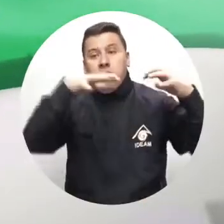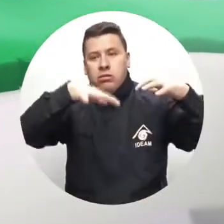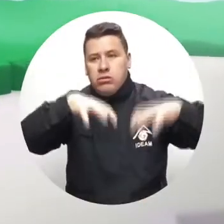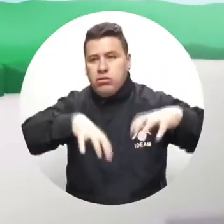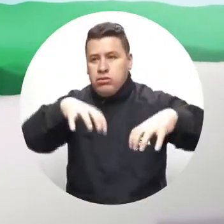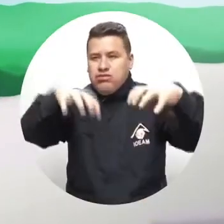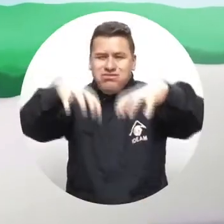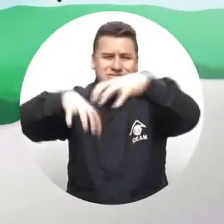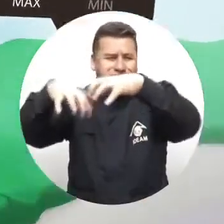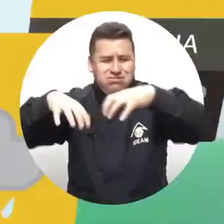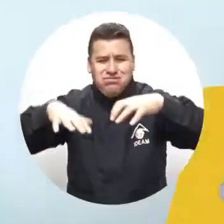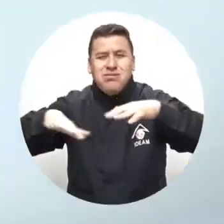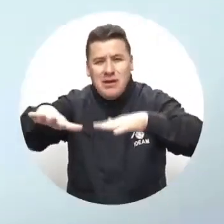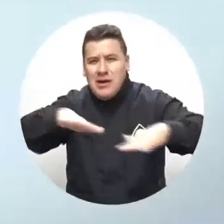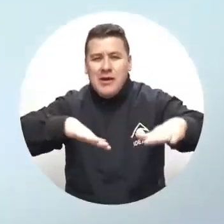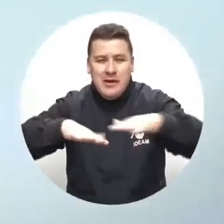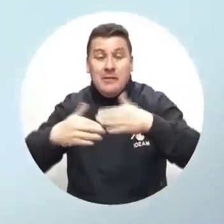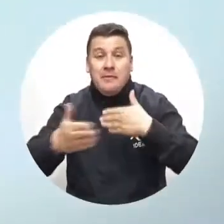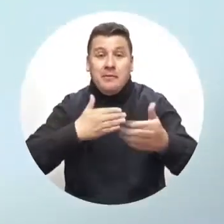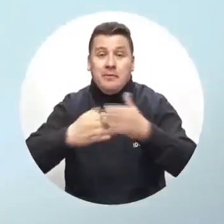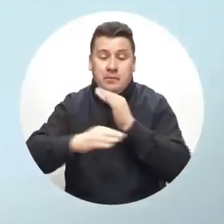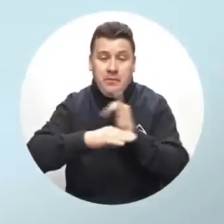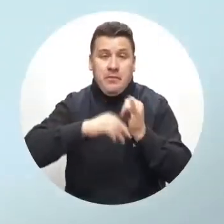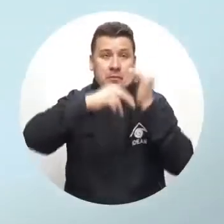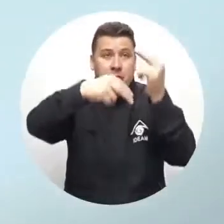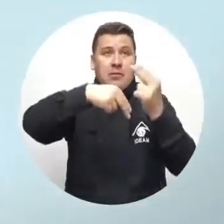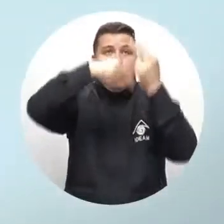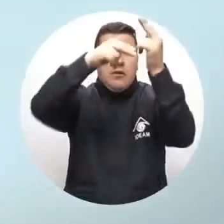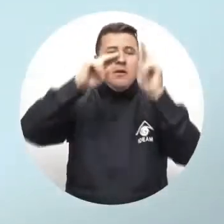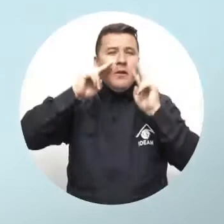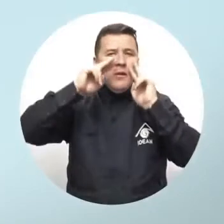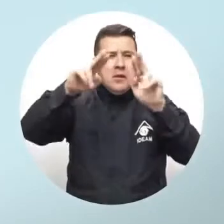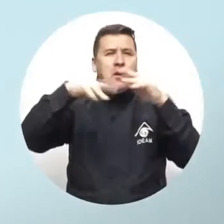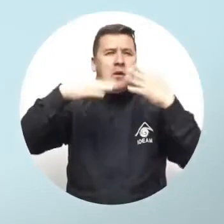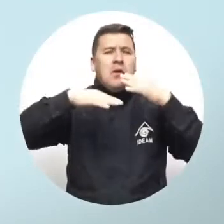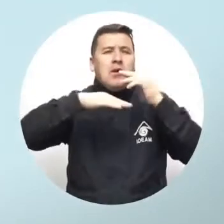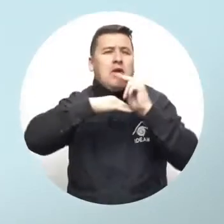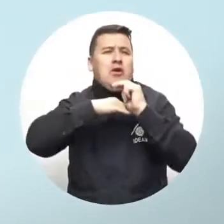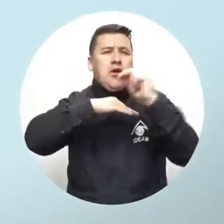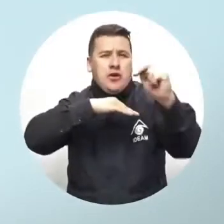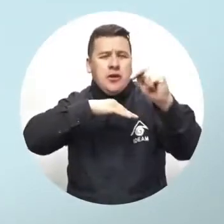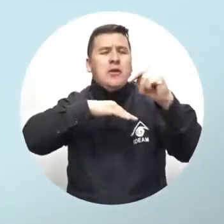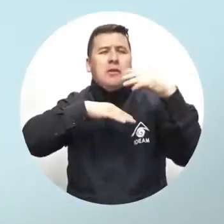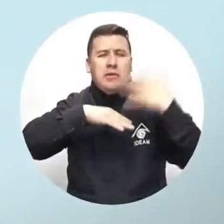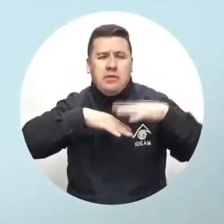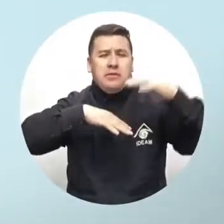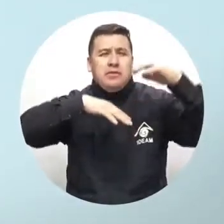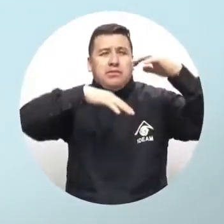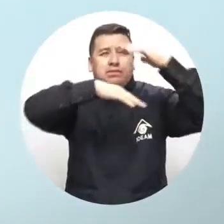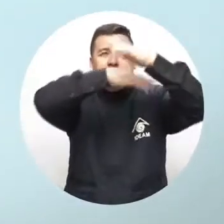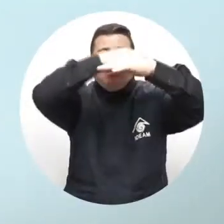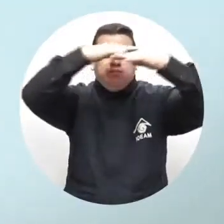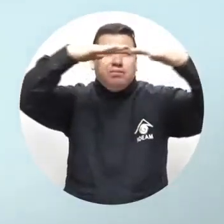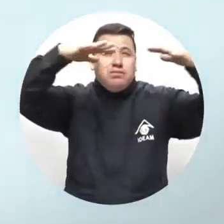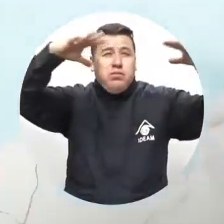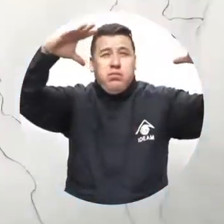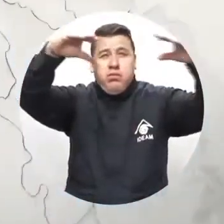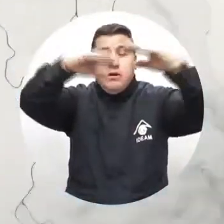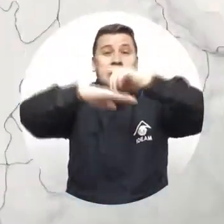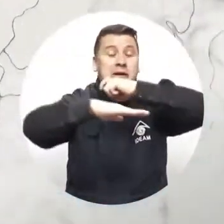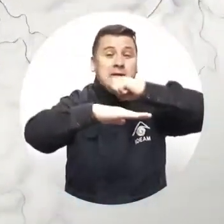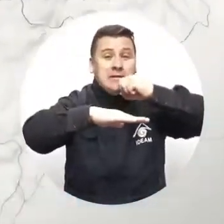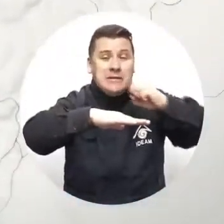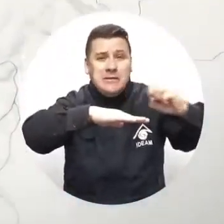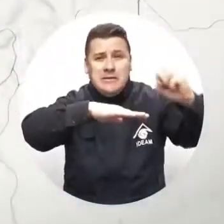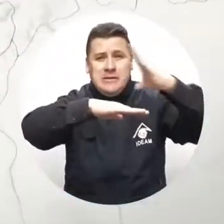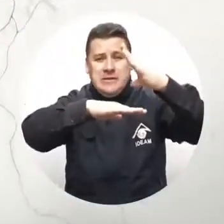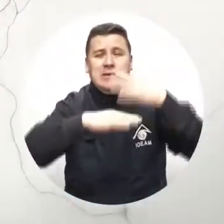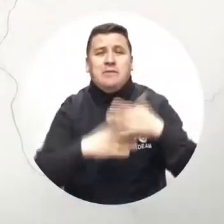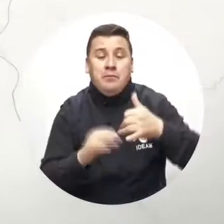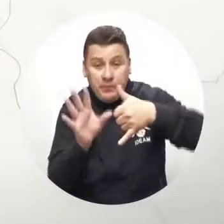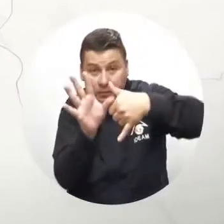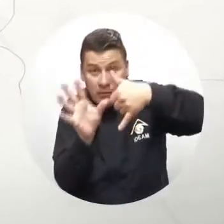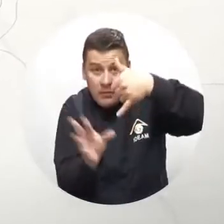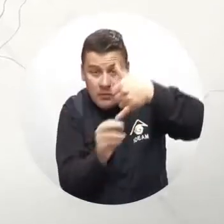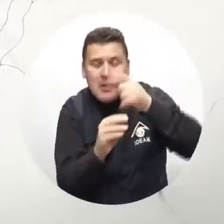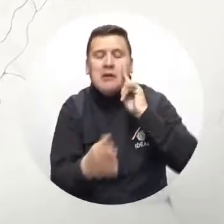ciudad